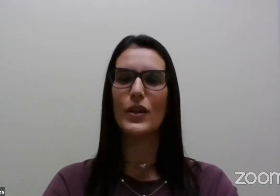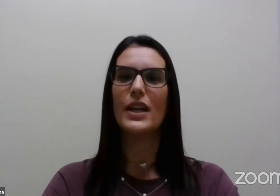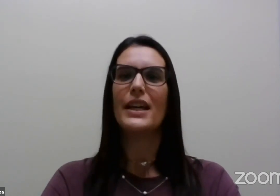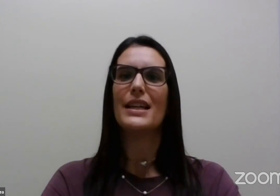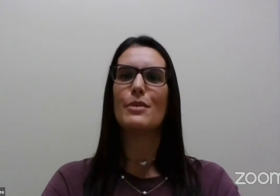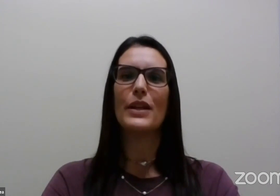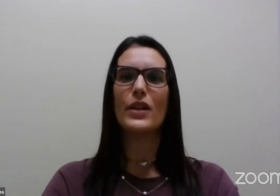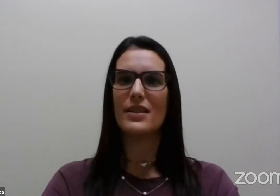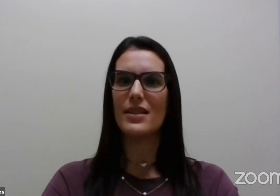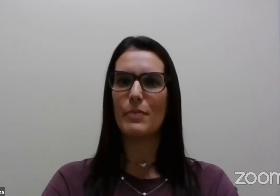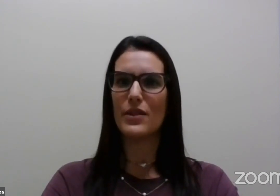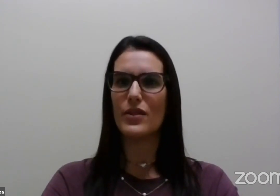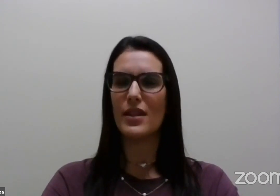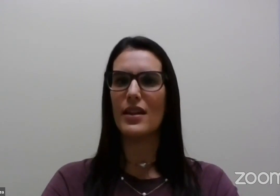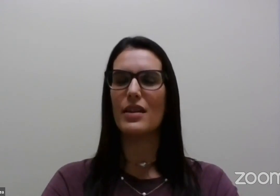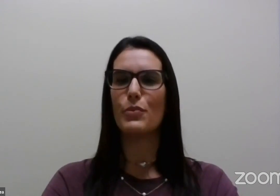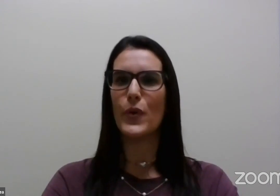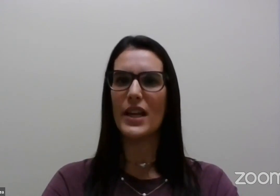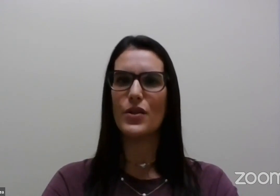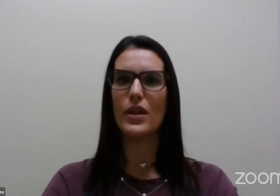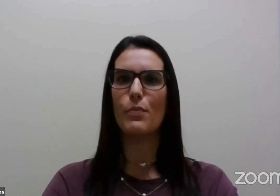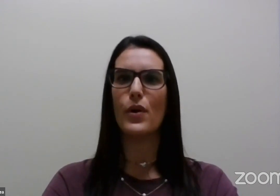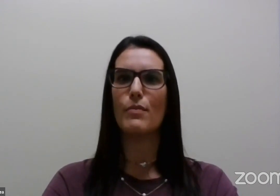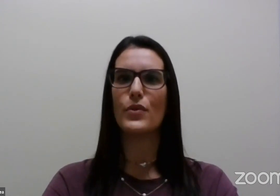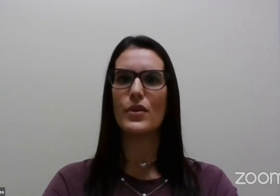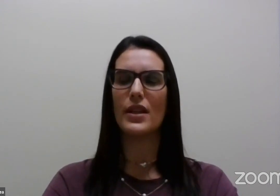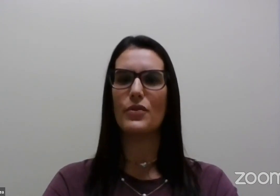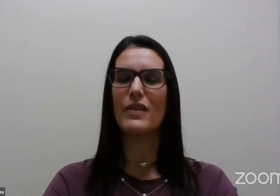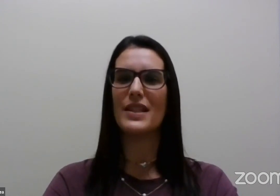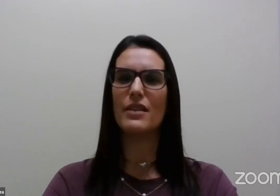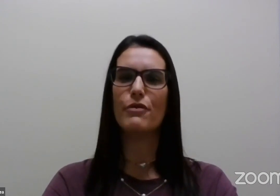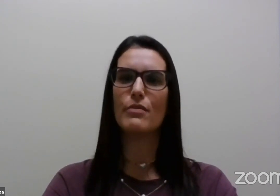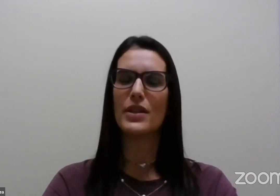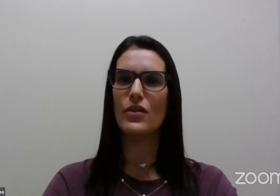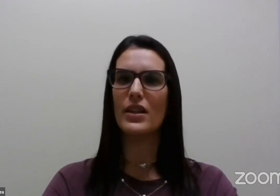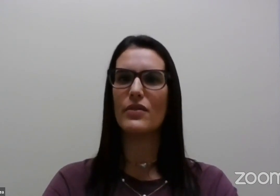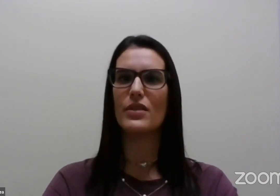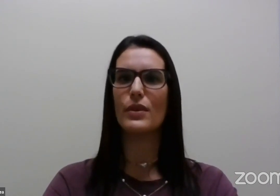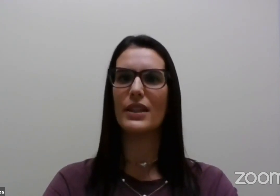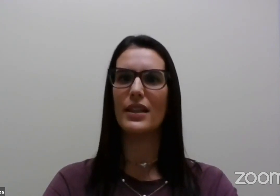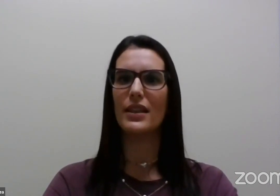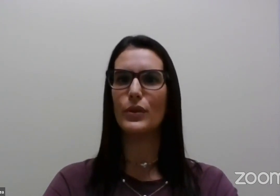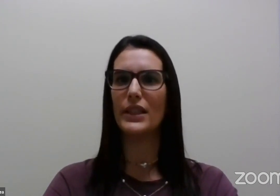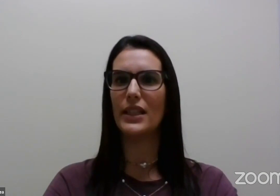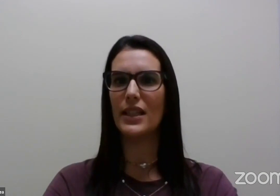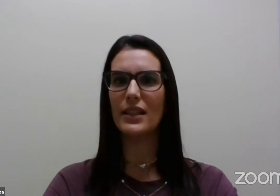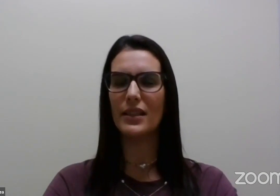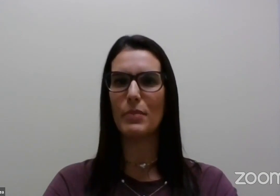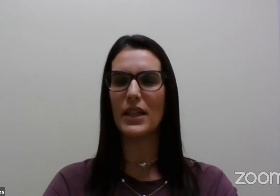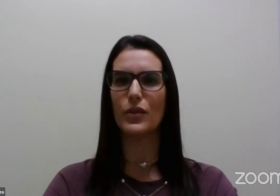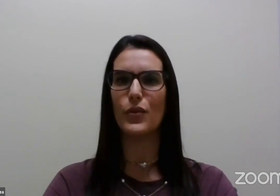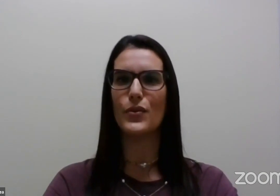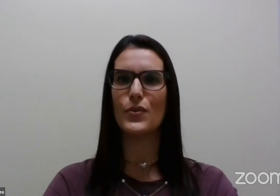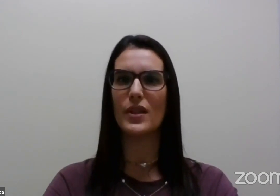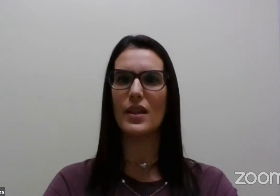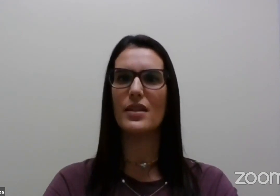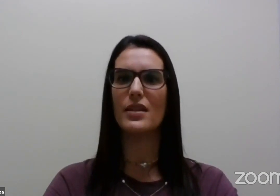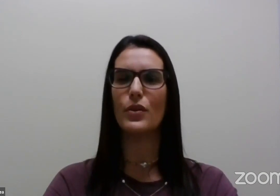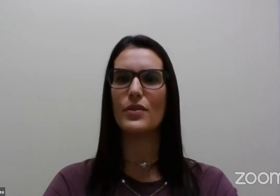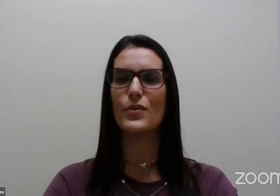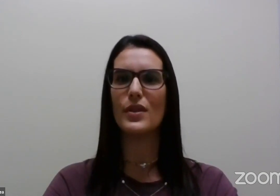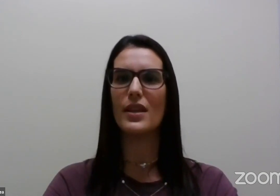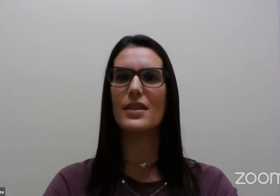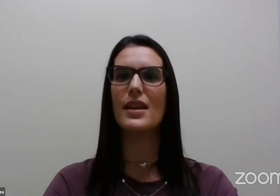este momento. Espero que este espacio sea de provecho, que podamos revisar información que resulte de utilidad para todos